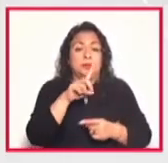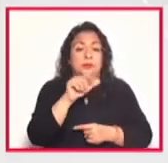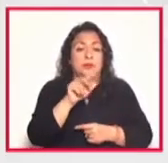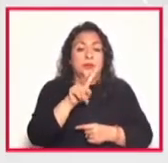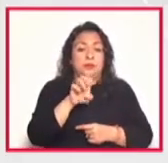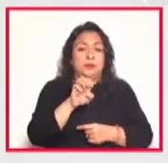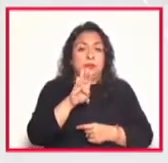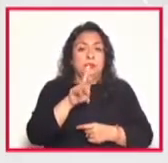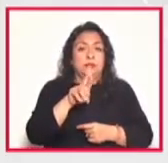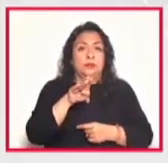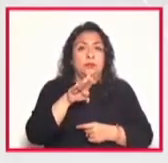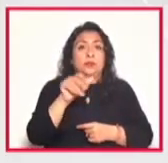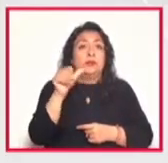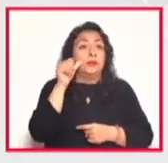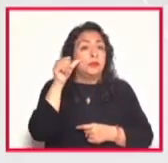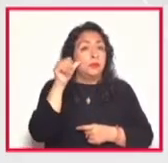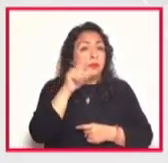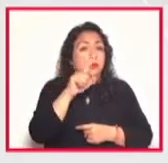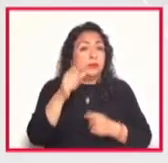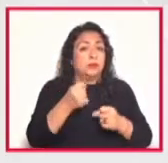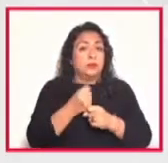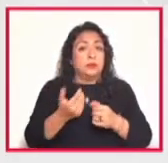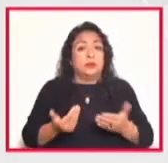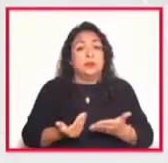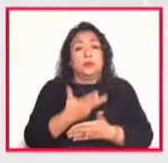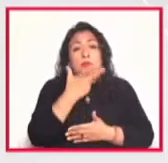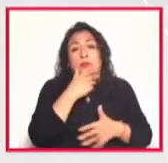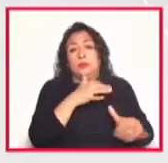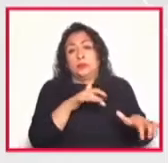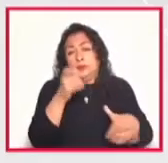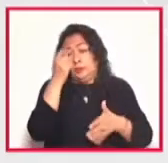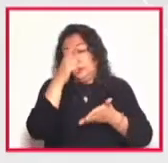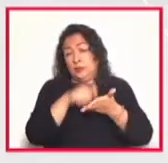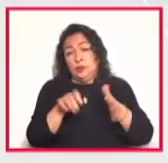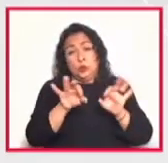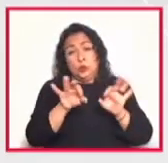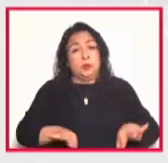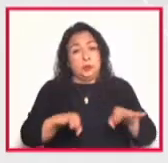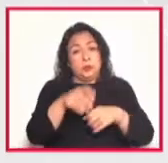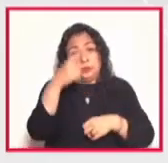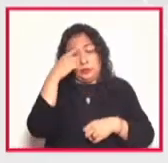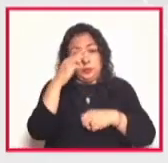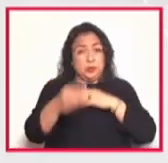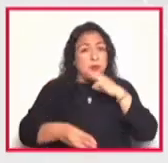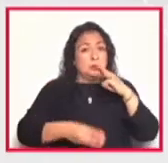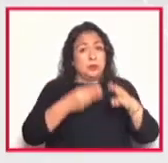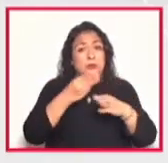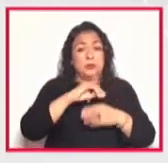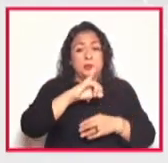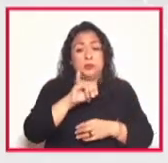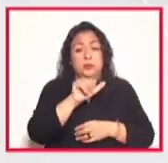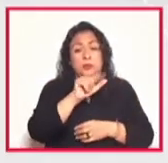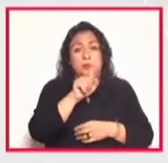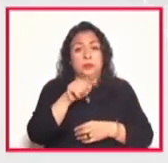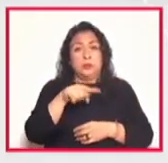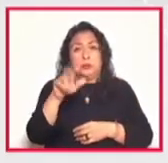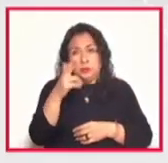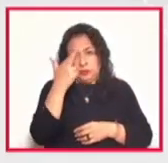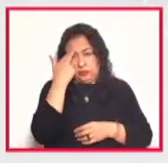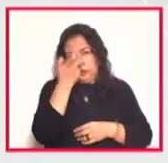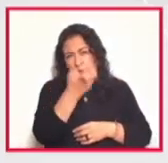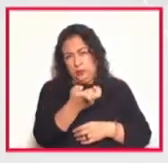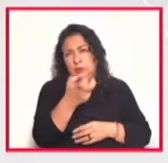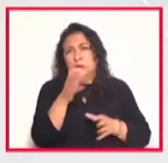cien años de sonata alicio este pianista y compositor tan importante para el mundo del jazz y lo recordamos con un estándar